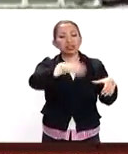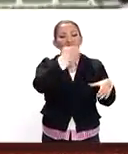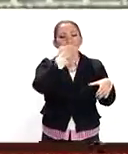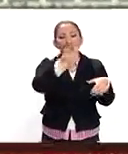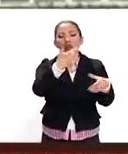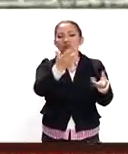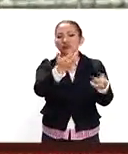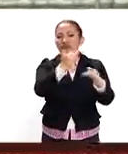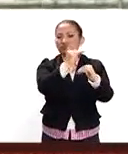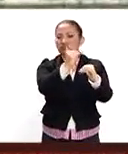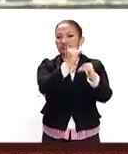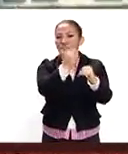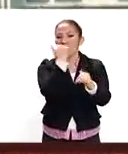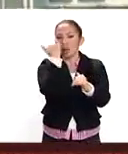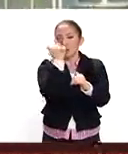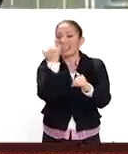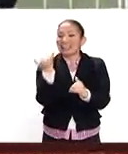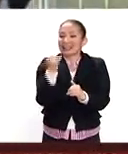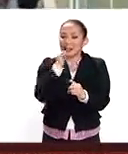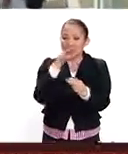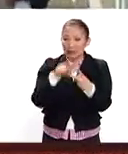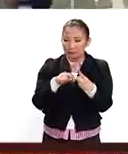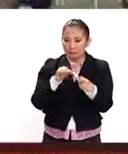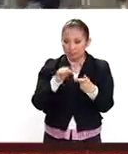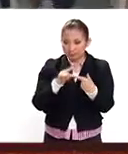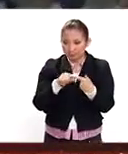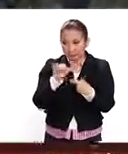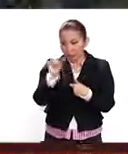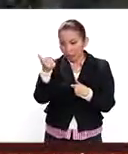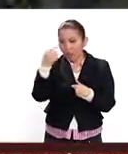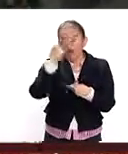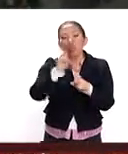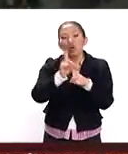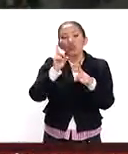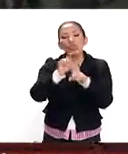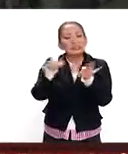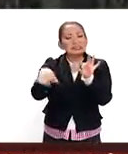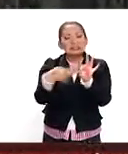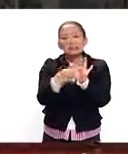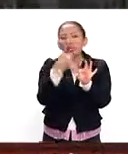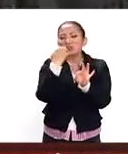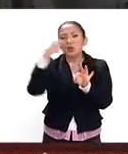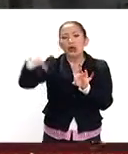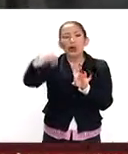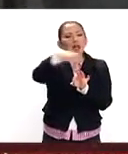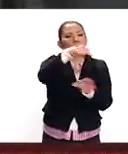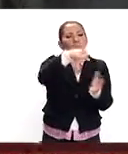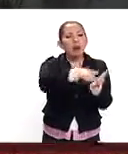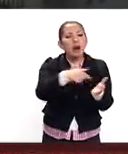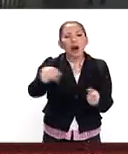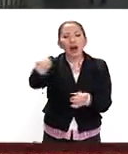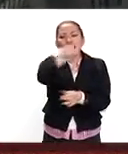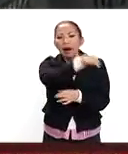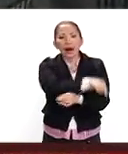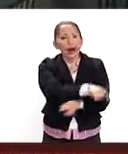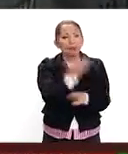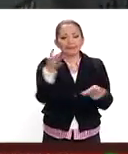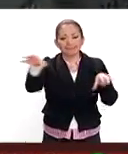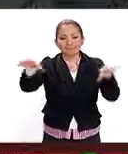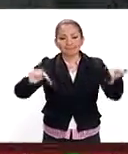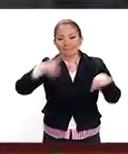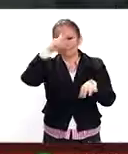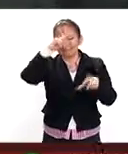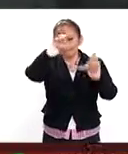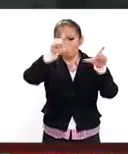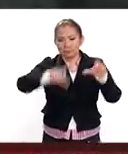estas escuelas? Y también me gustaría saber dónde exactamente están estas escuelas diseminadas en